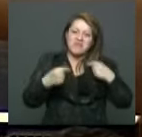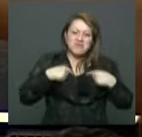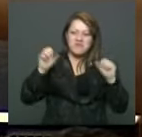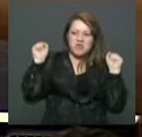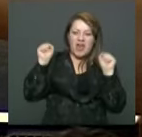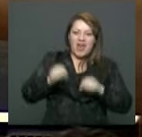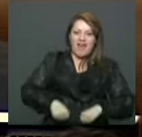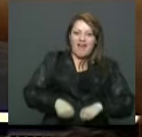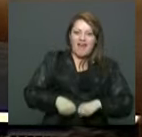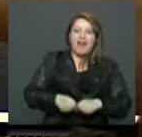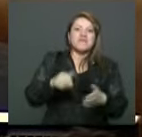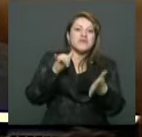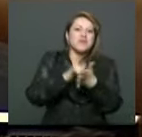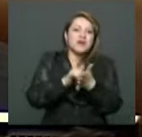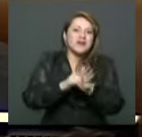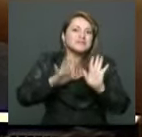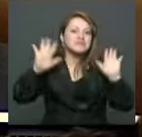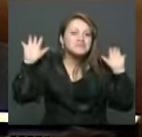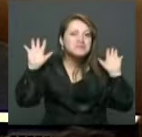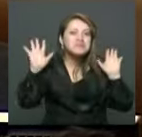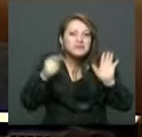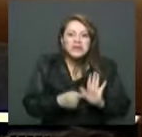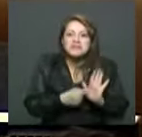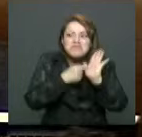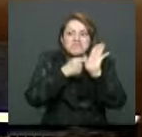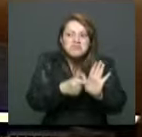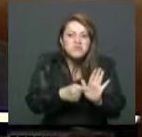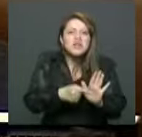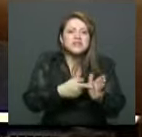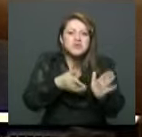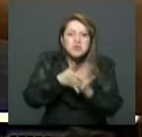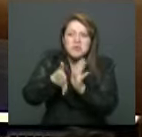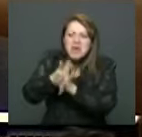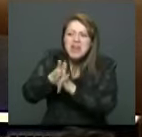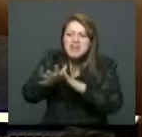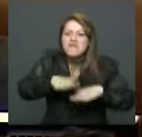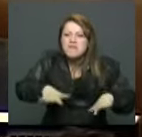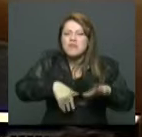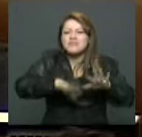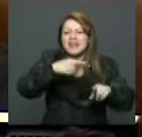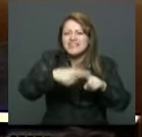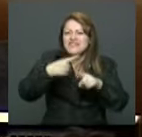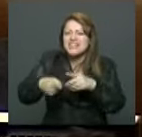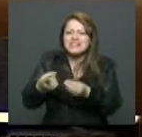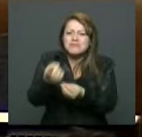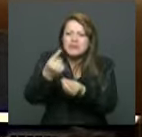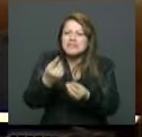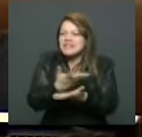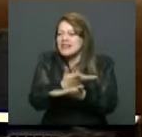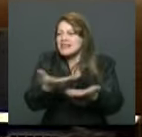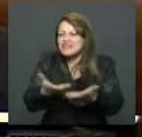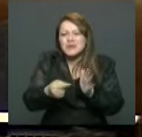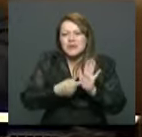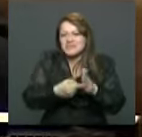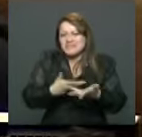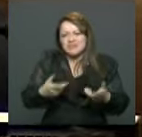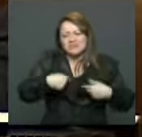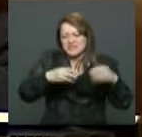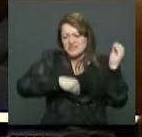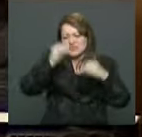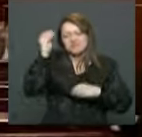contenido no tiene la amplitud que debe tener y por el contrario profundiza prácticas políticas que han sido muy nocivas para nuestro país. Muchas gracias, señor presidente.